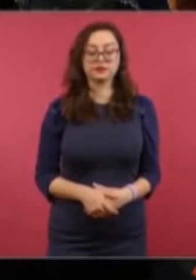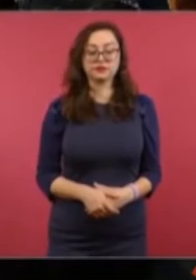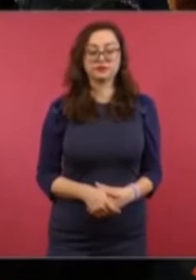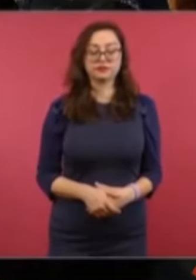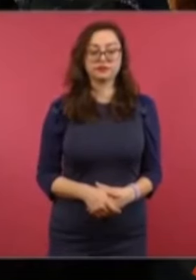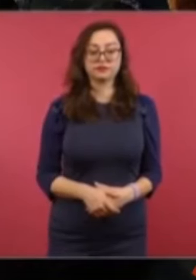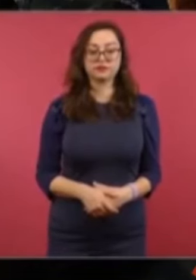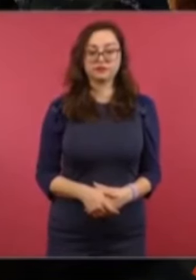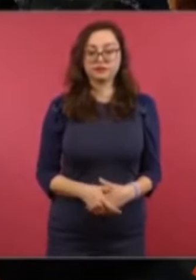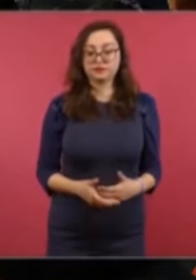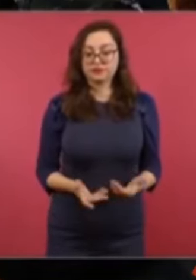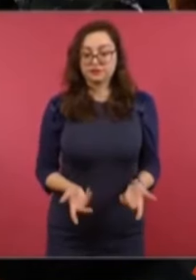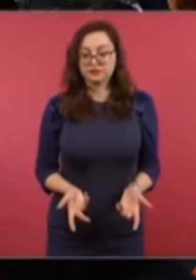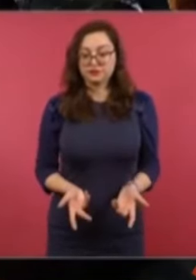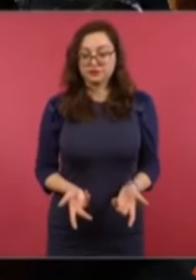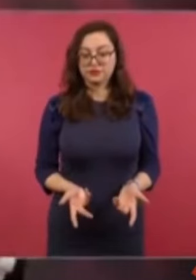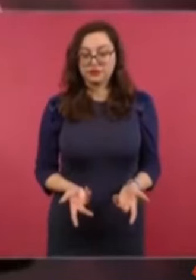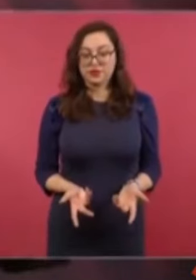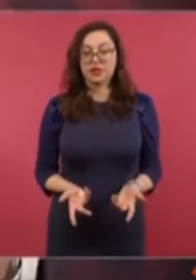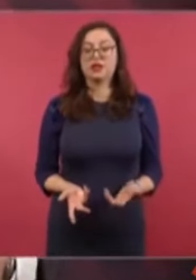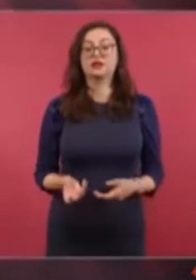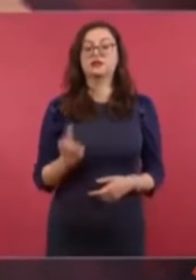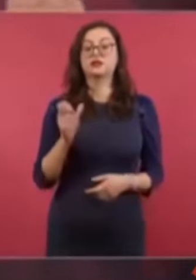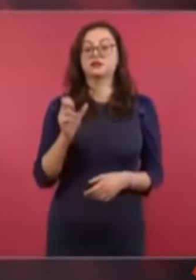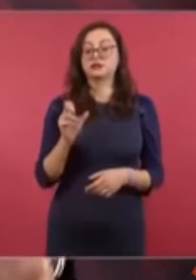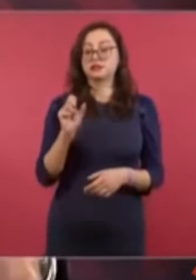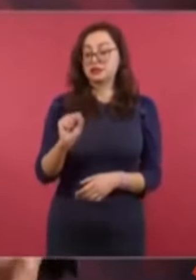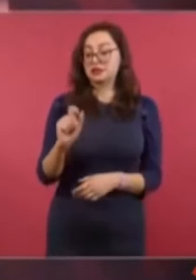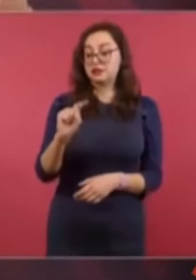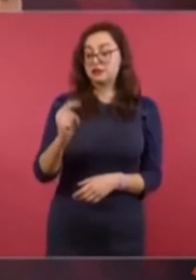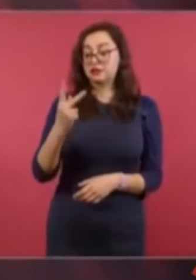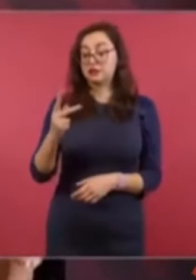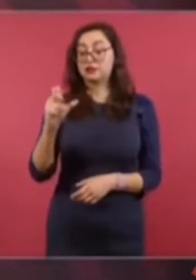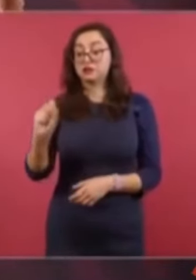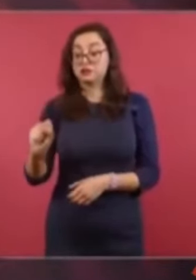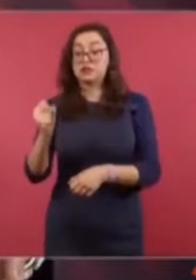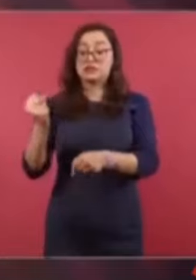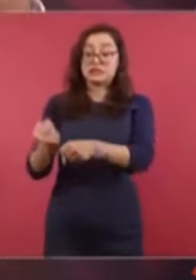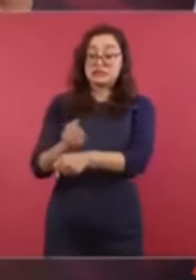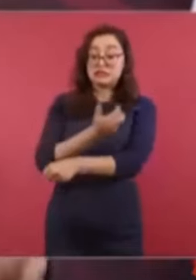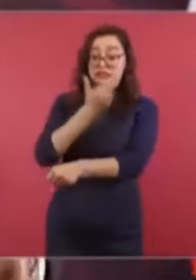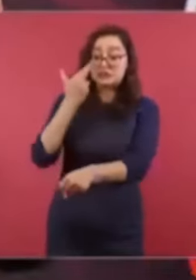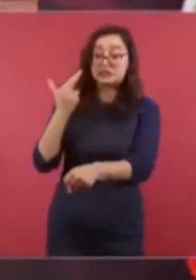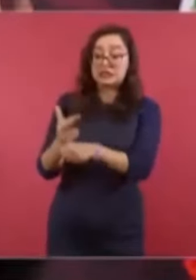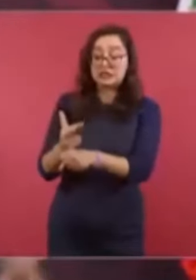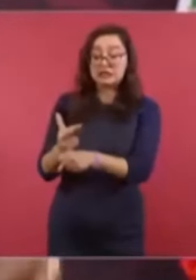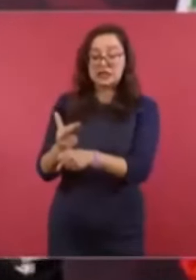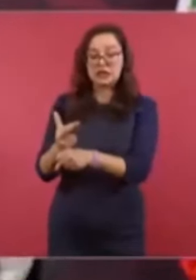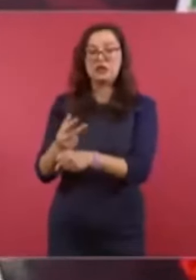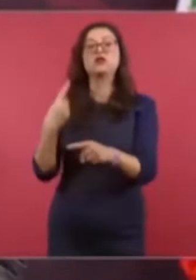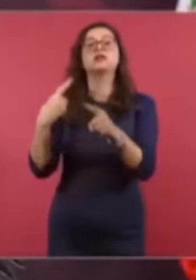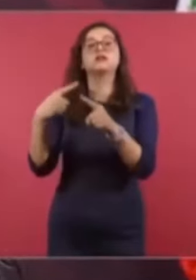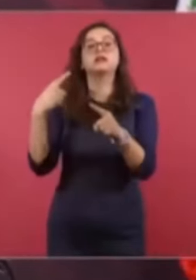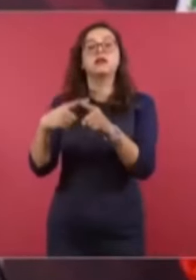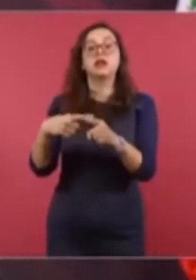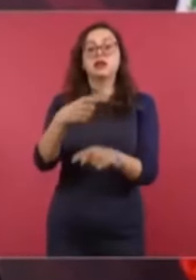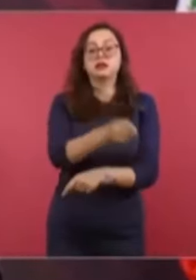a las autoridades superiores en el caso del trabajo, ellos llegaron a poner al secretario del trabajo,